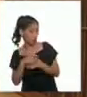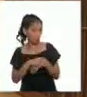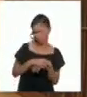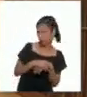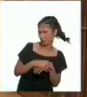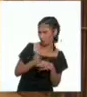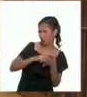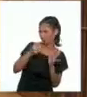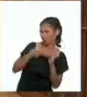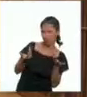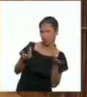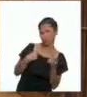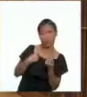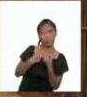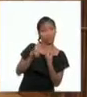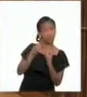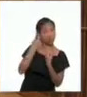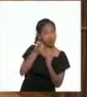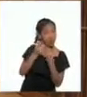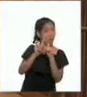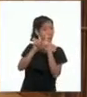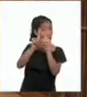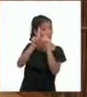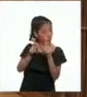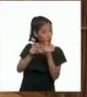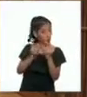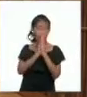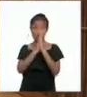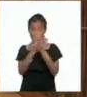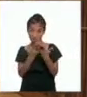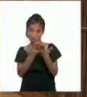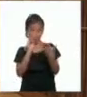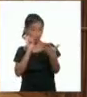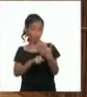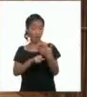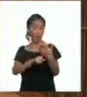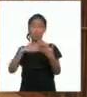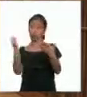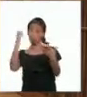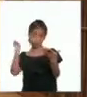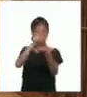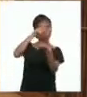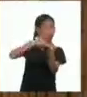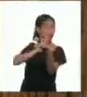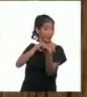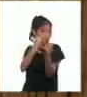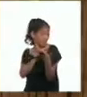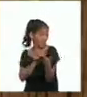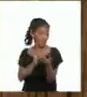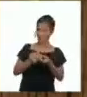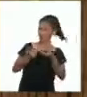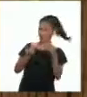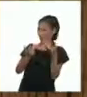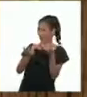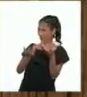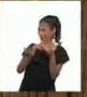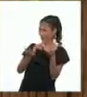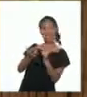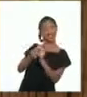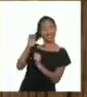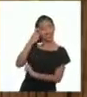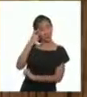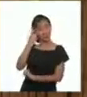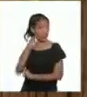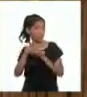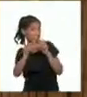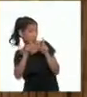Quiere decir que si preguntas algo, el libro te llevará hacia la respuesta. ¡Qué increíble! ¿Qué tal